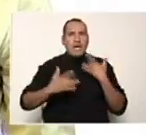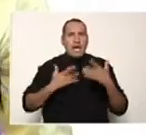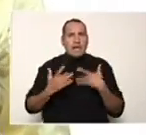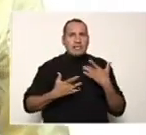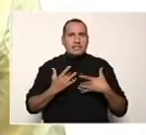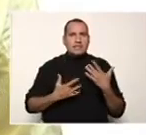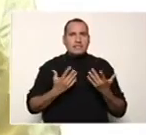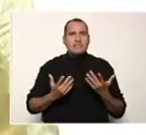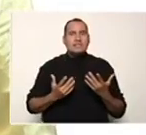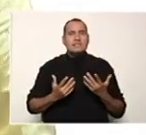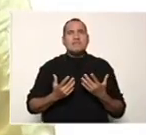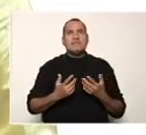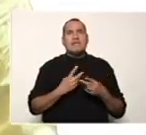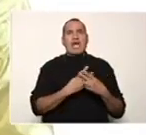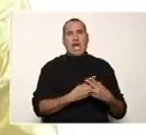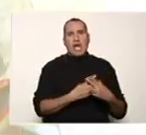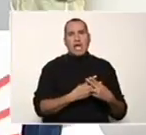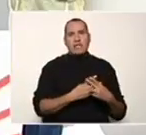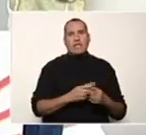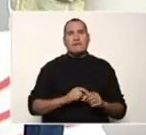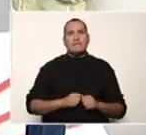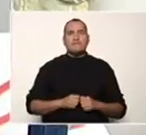utilizando la etiqueta a cada familia una escuela.